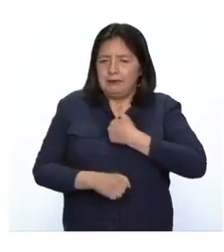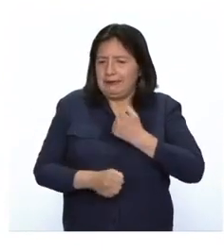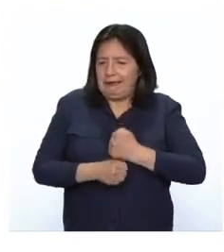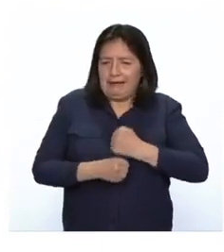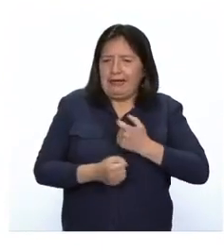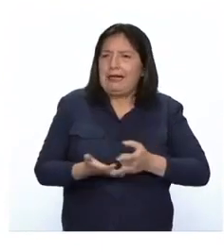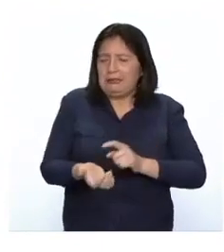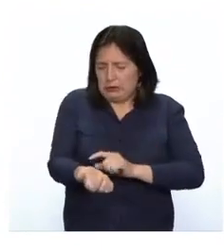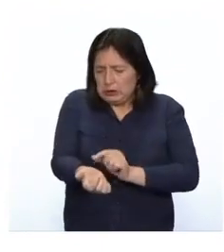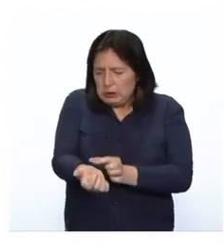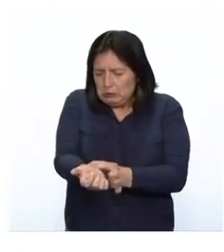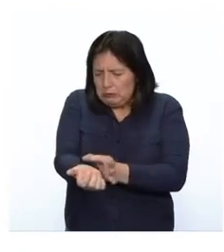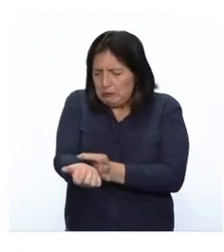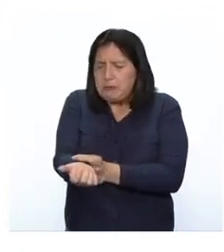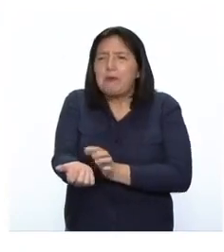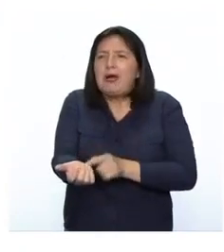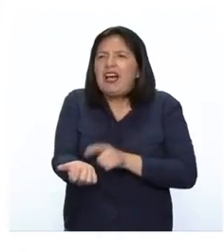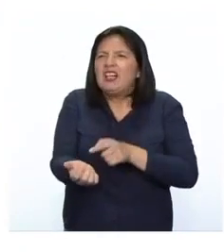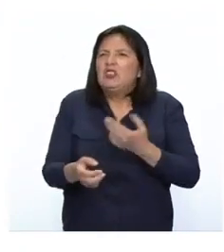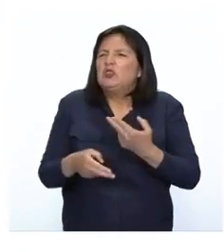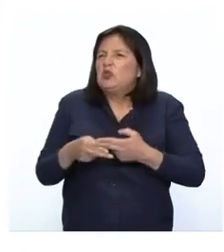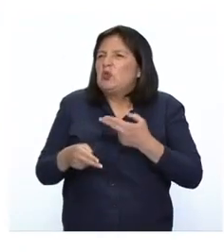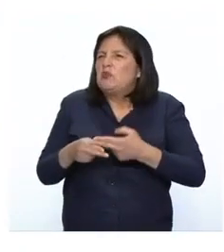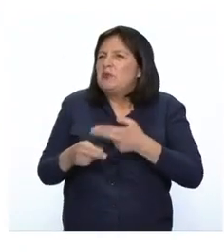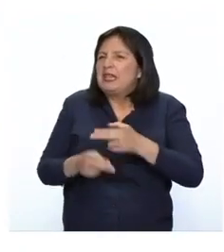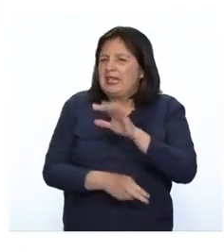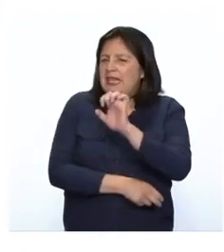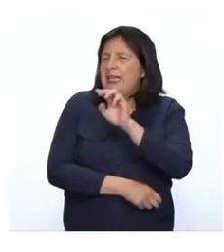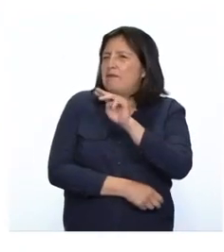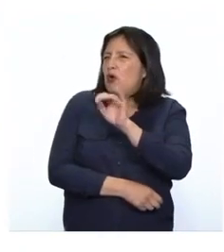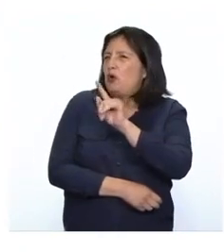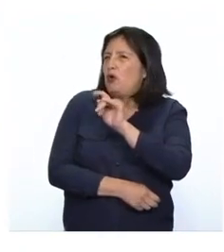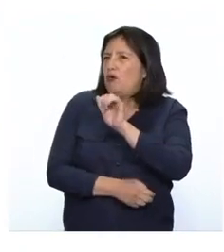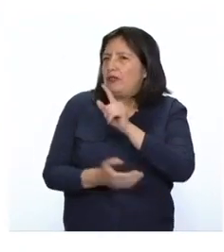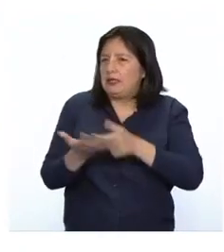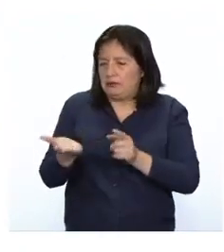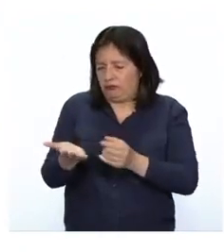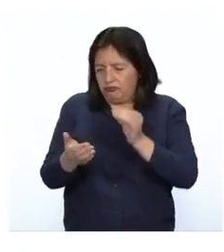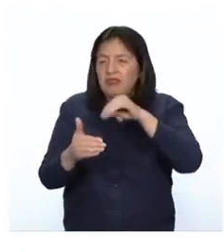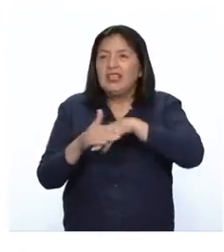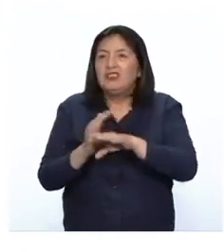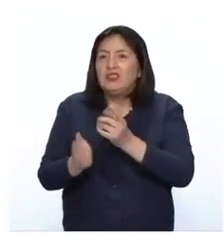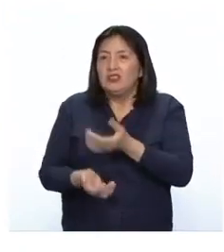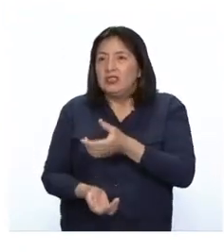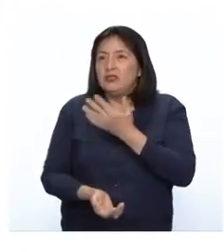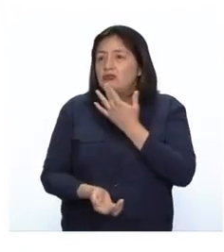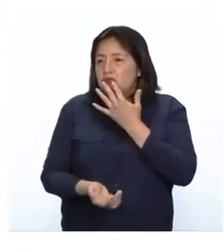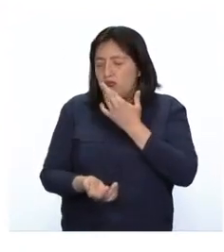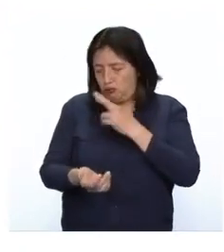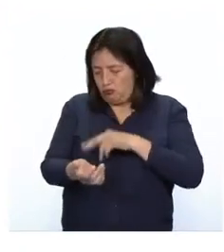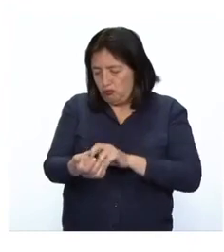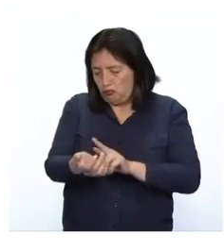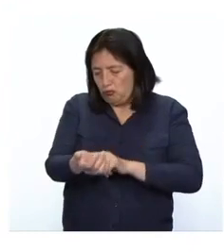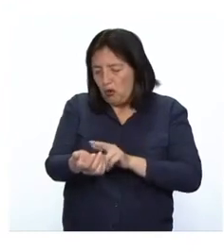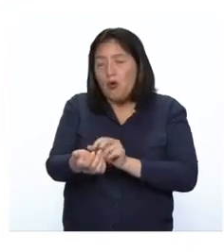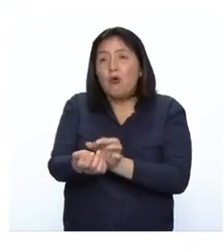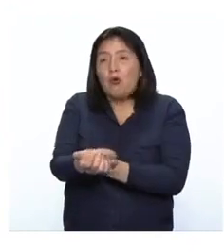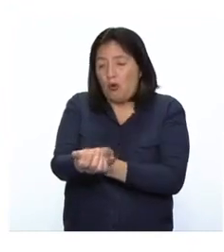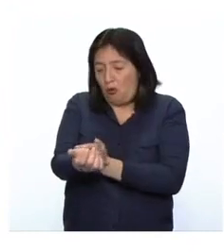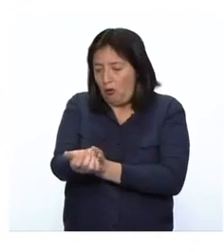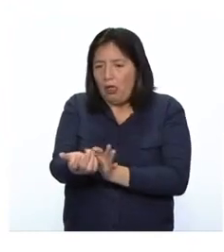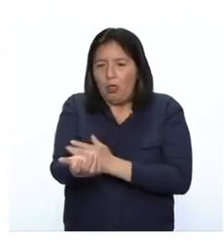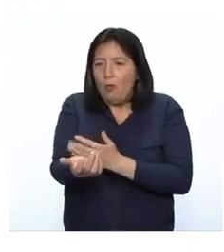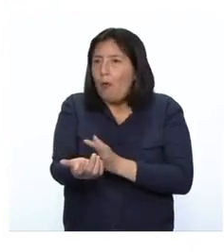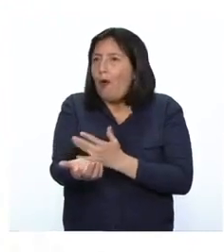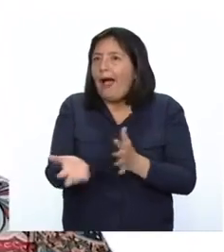sustancia llamada hemoglobina. Esta sustancia se encuentra presente en los glóbulos rojos. Por lo tanto, al no